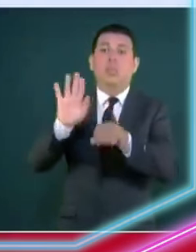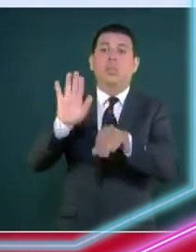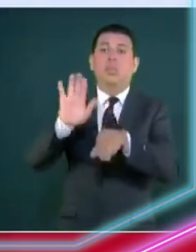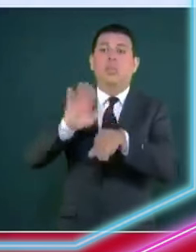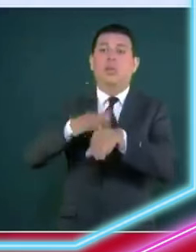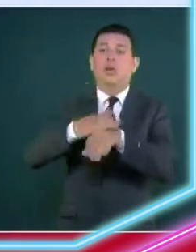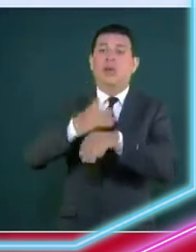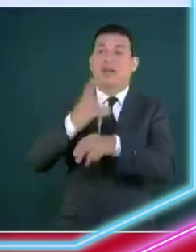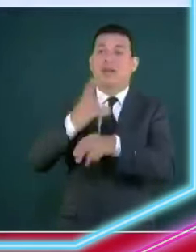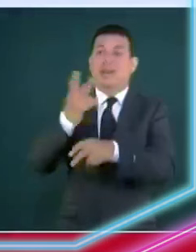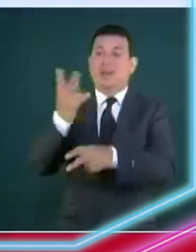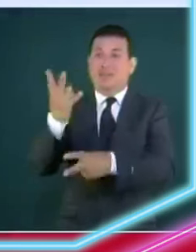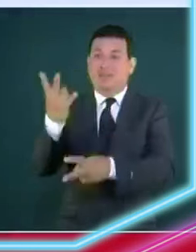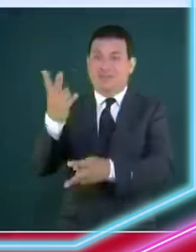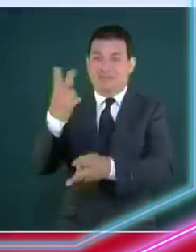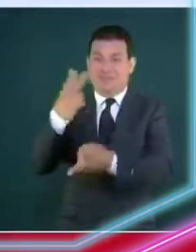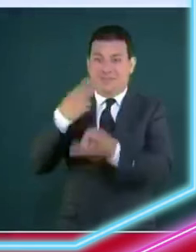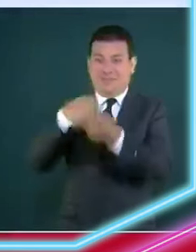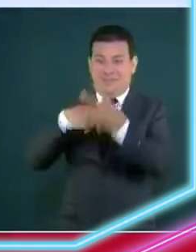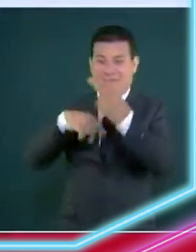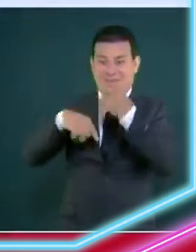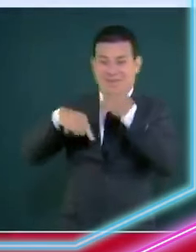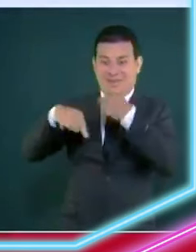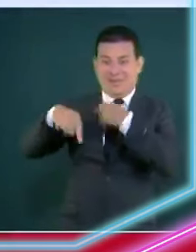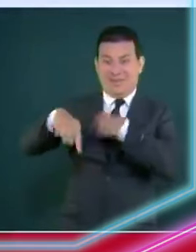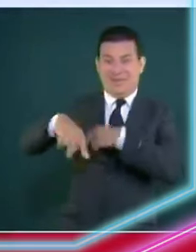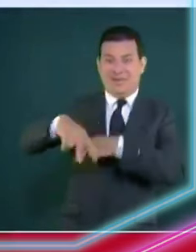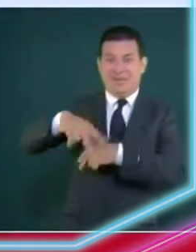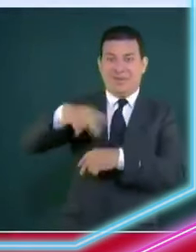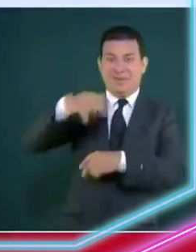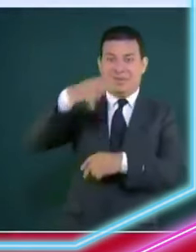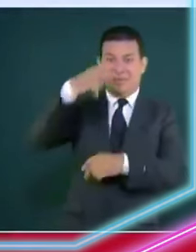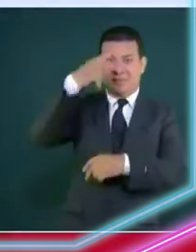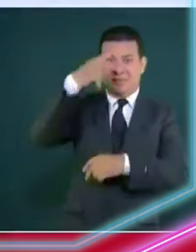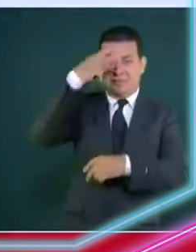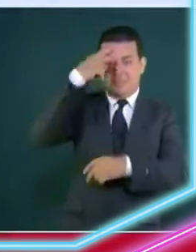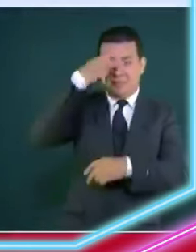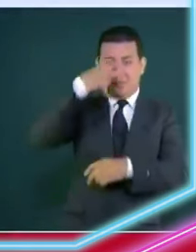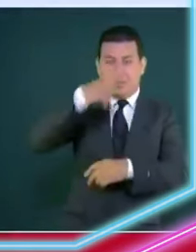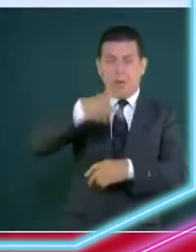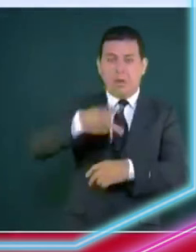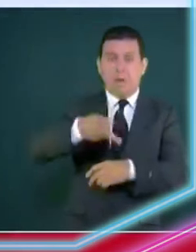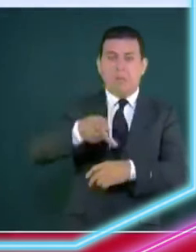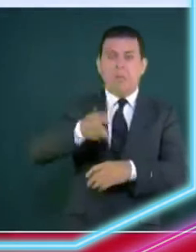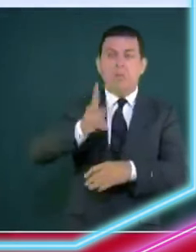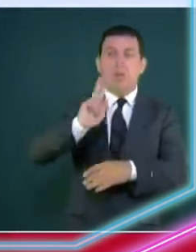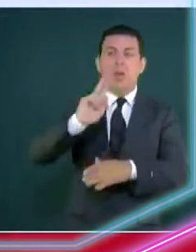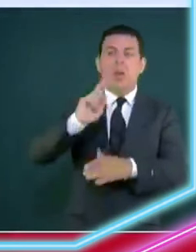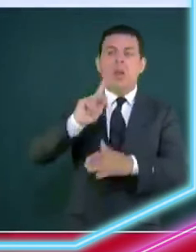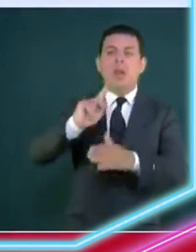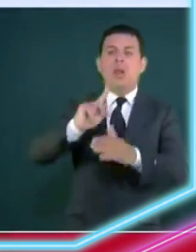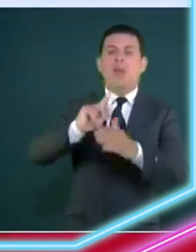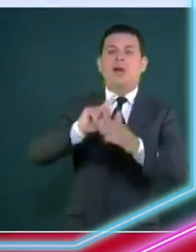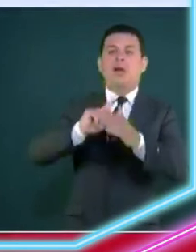con una crisis del nivel que ustedes ven que tiene venezuela y me parece absurdo o sea de verdad esto es como